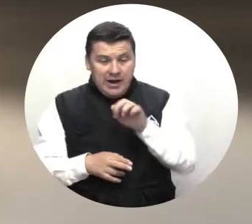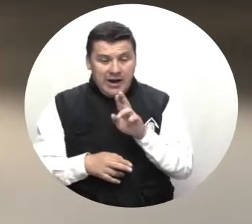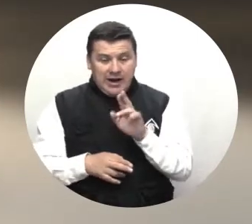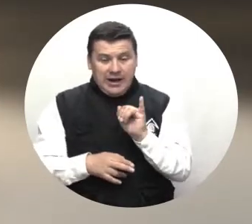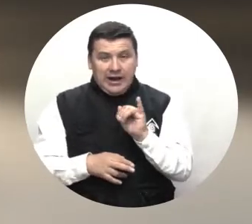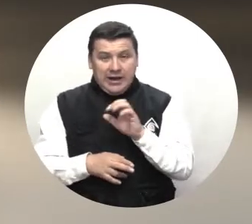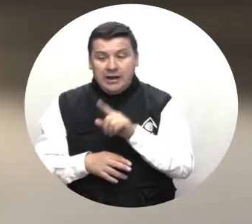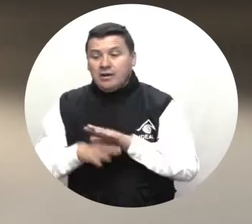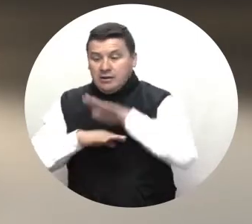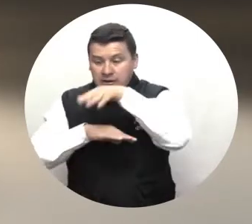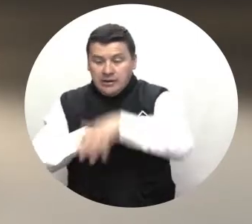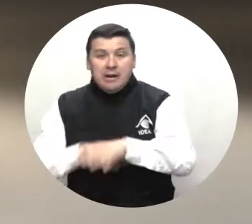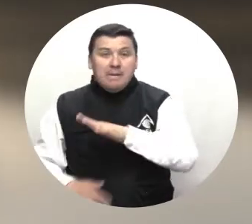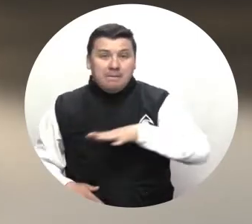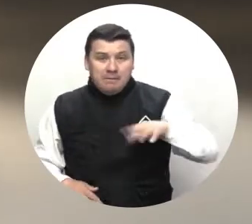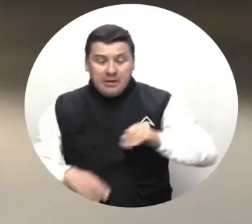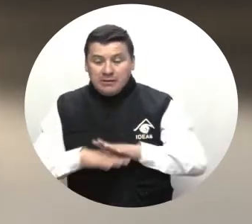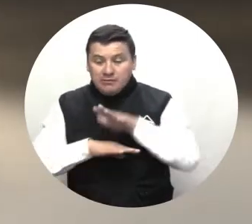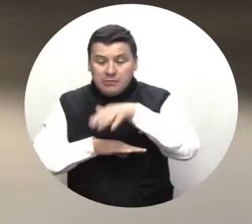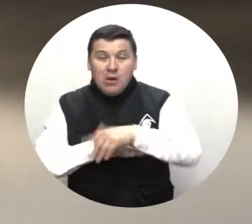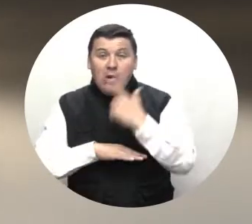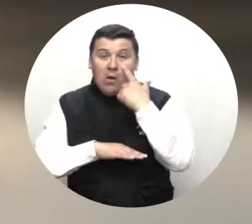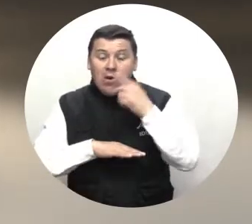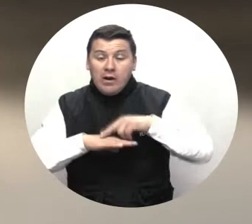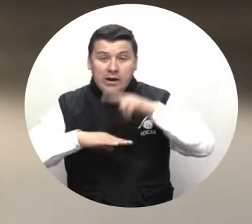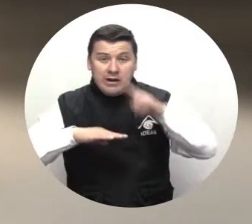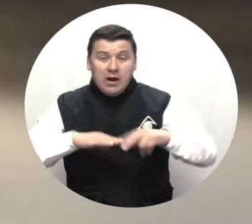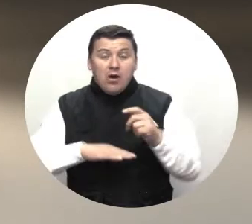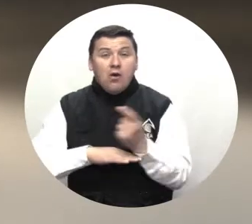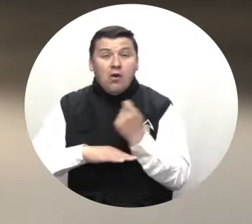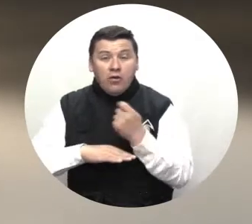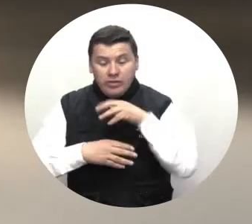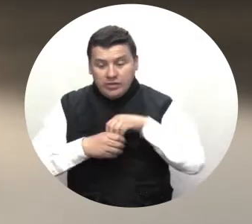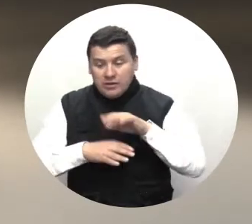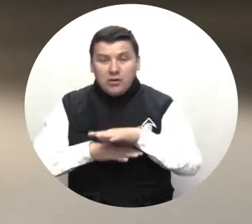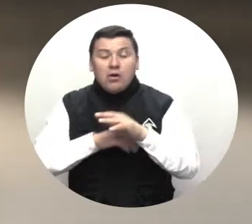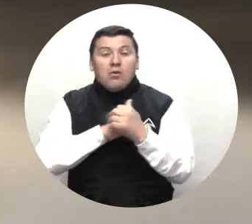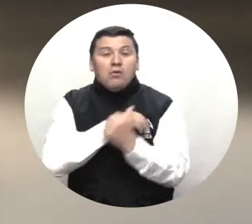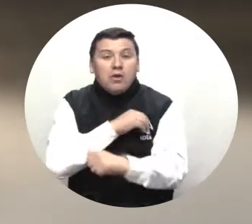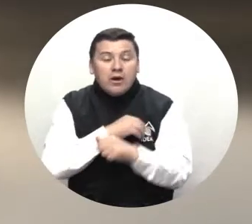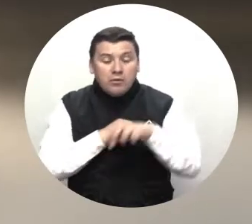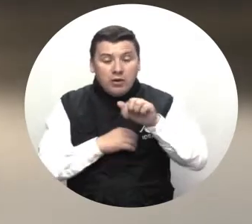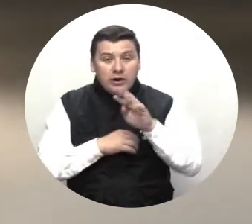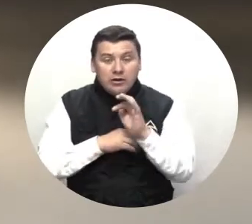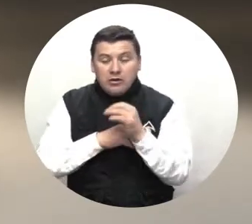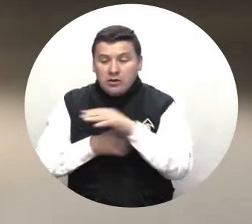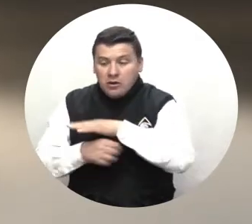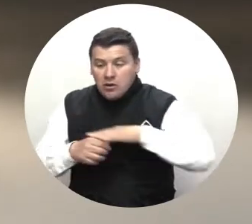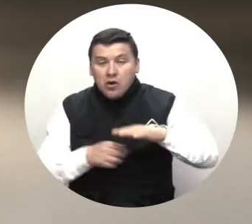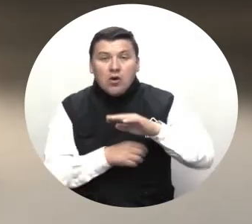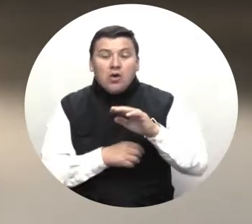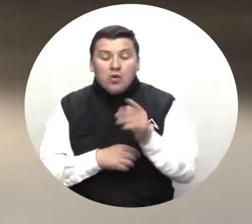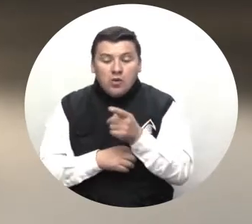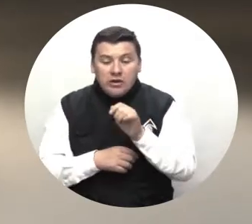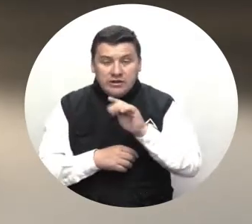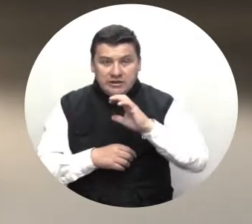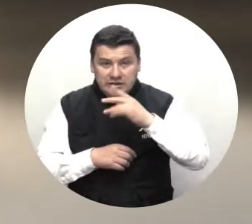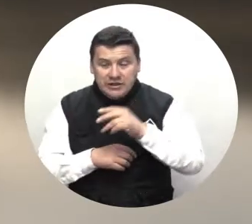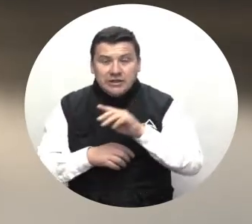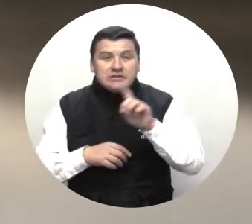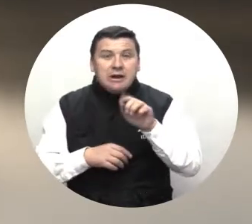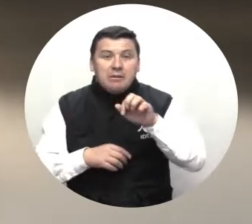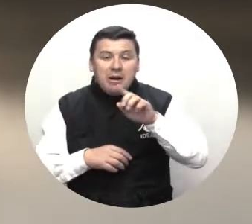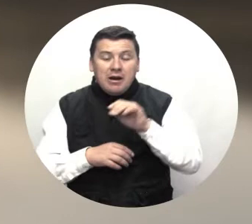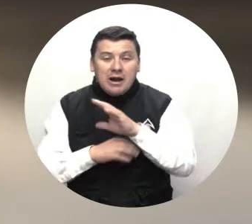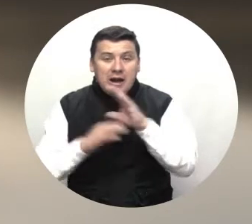Nare, en el río Magdalena, en el sector Nariño, Onda, Puerto Boyacá, Puerto Berrío, Puerto Wilches, San Pablo, en el río